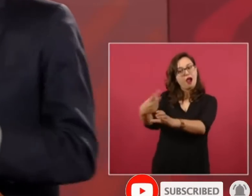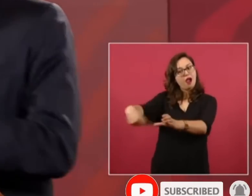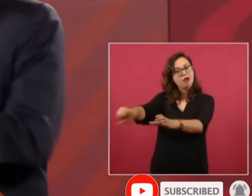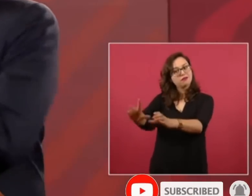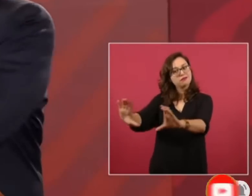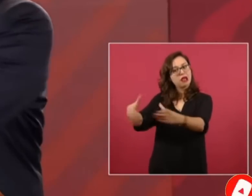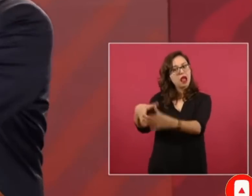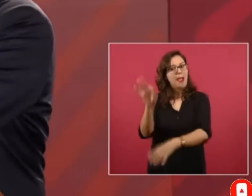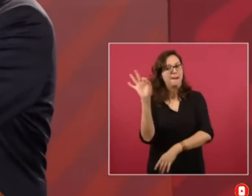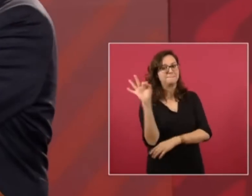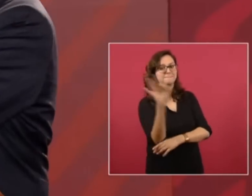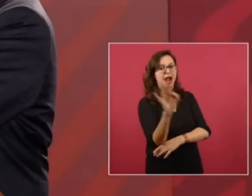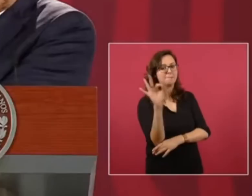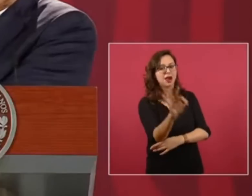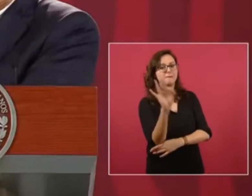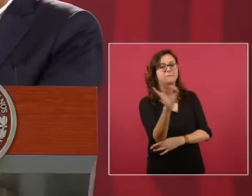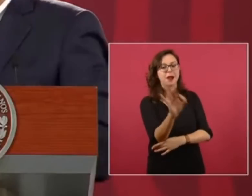De los